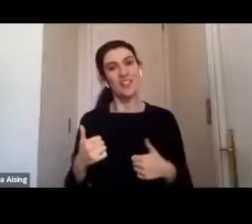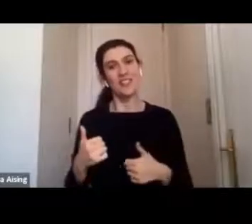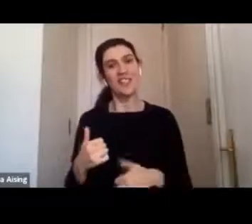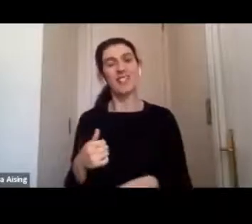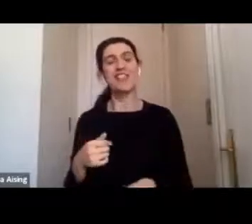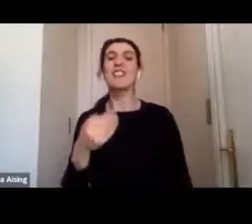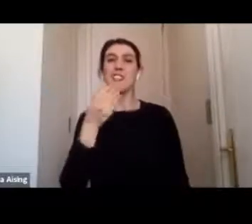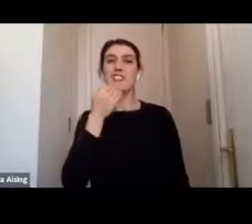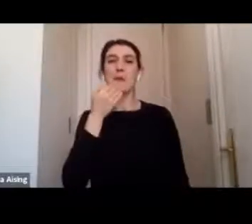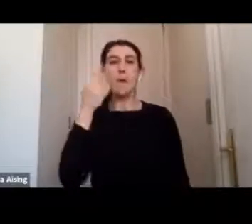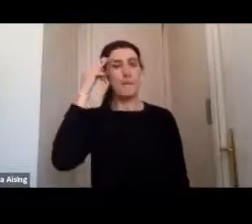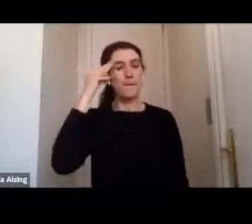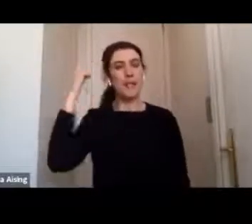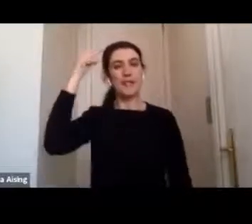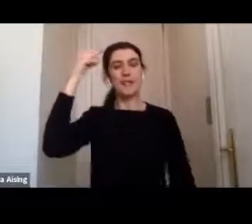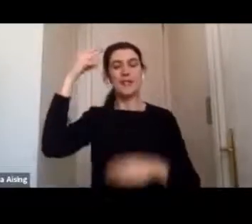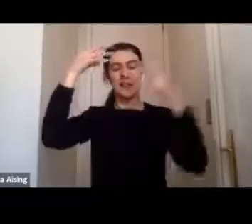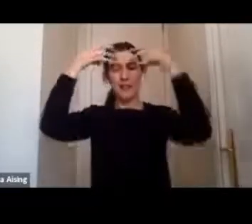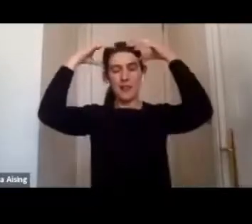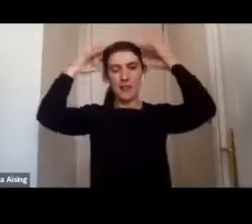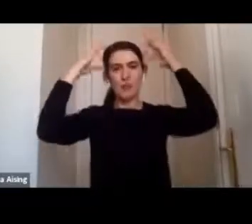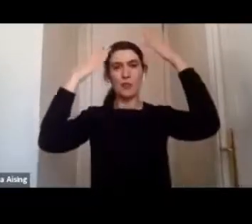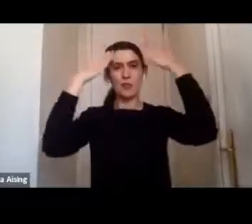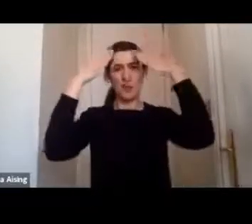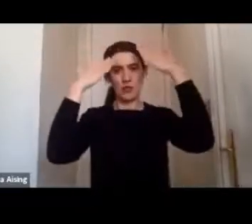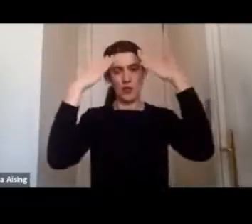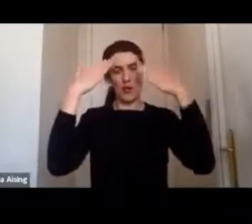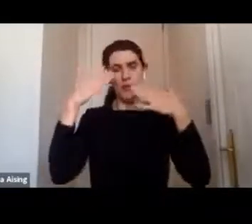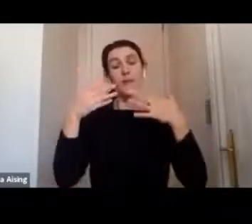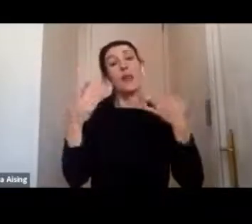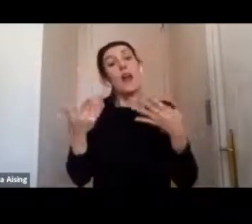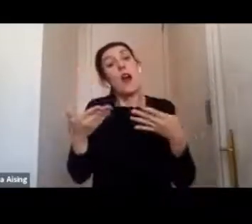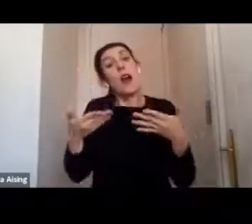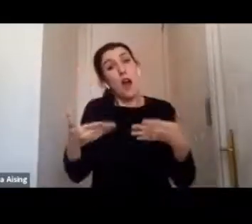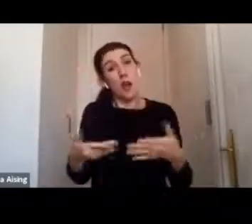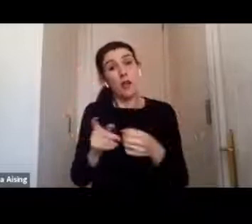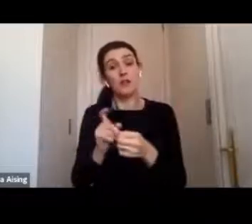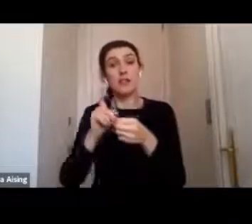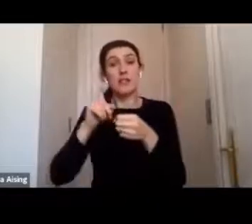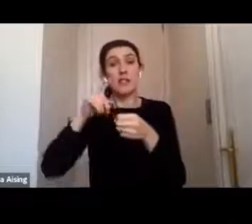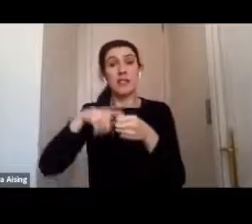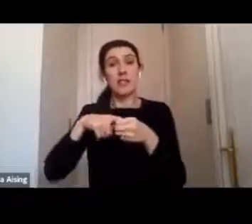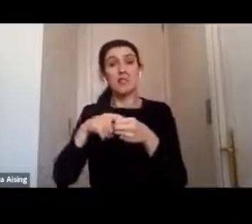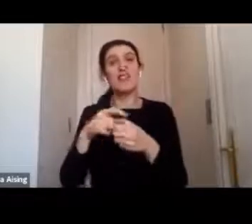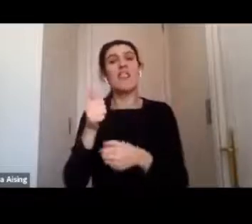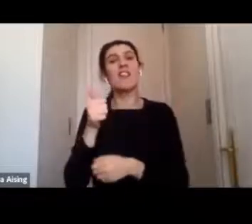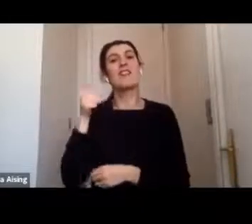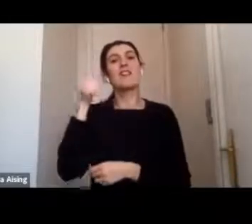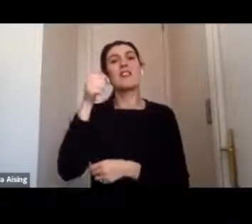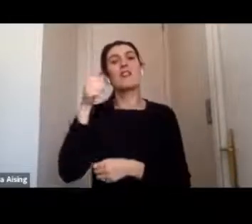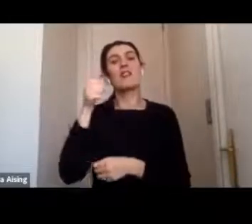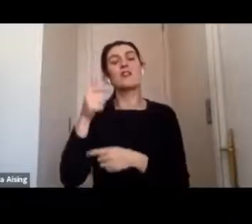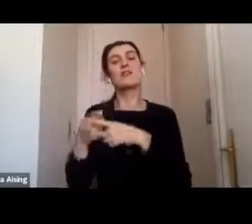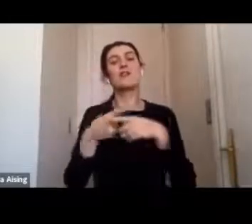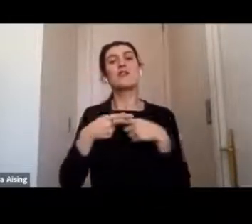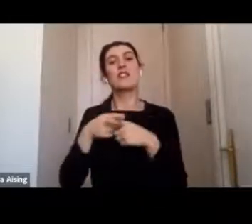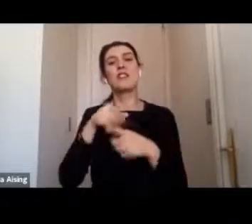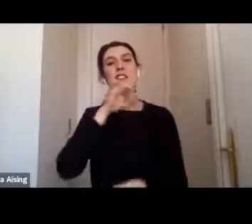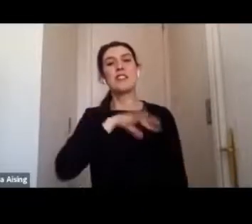magistra en neuropsicología, y actualmente es integrante del directorio de la Sociedad Chilena de Neuropsicología Clínica.